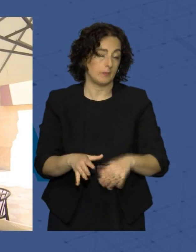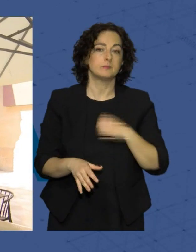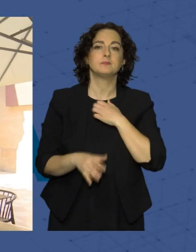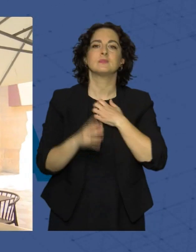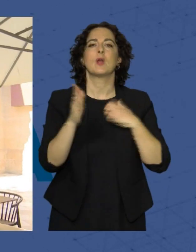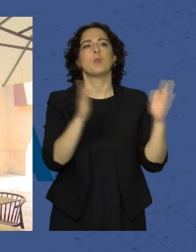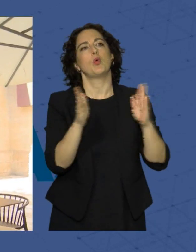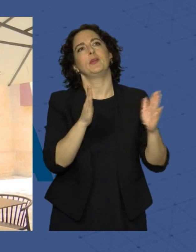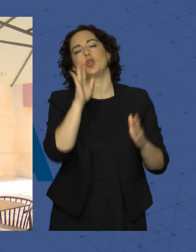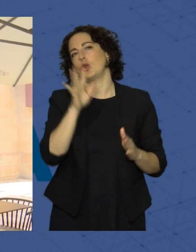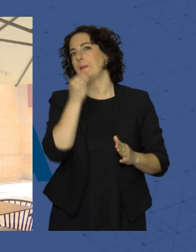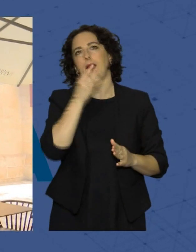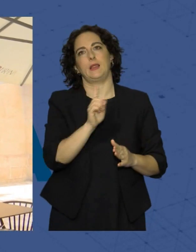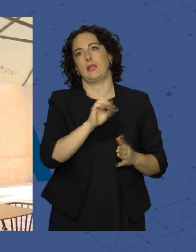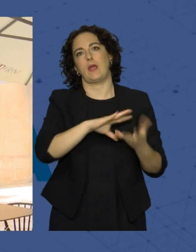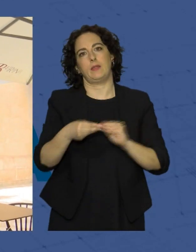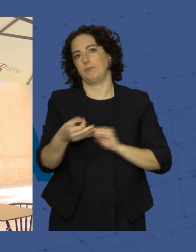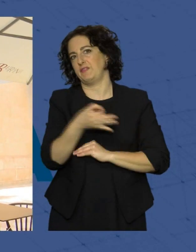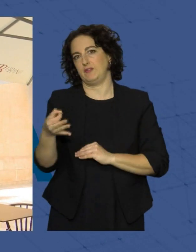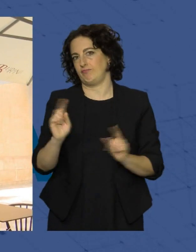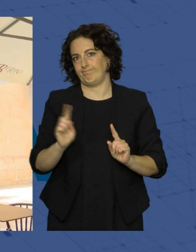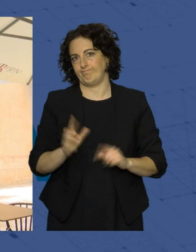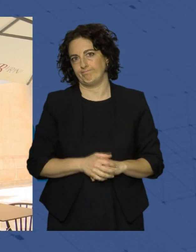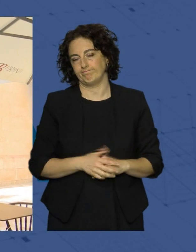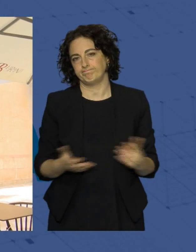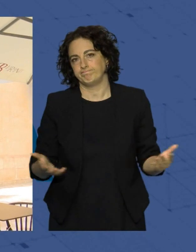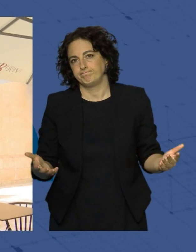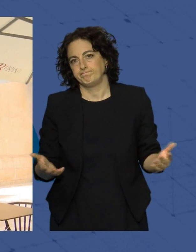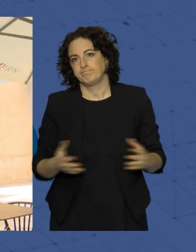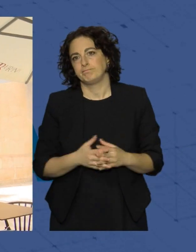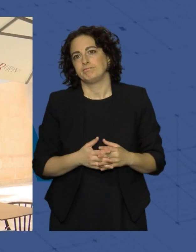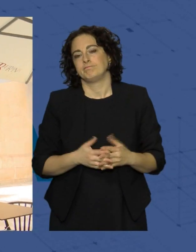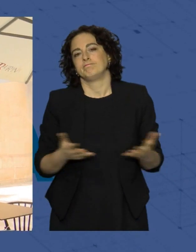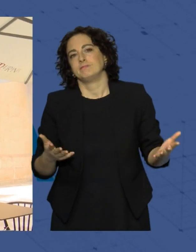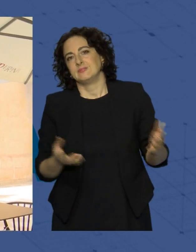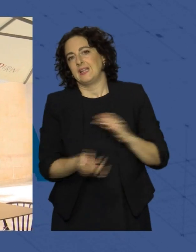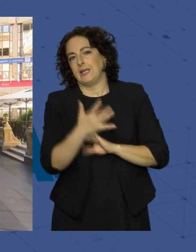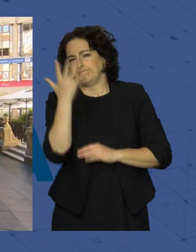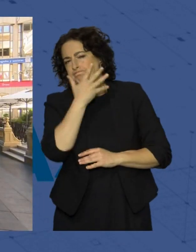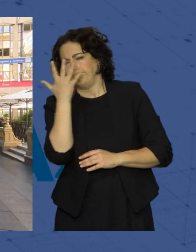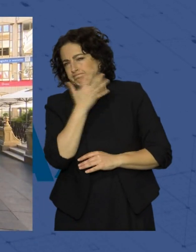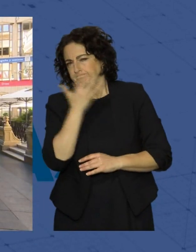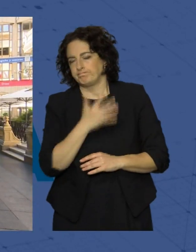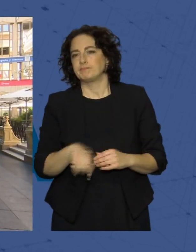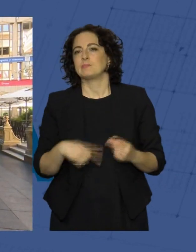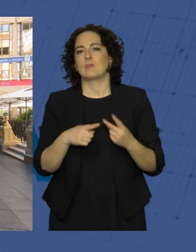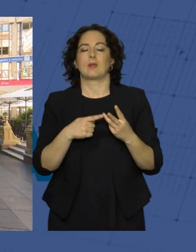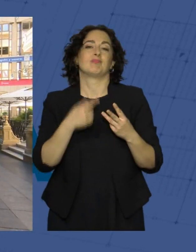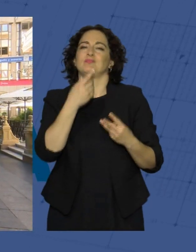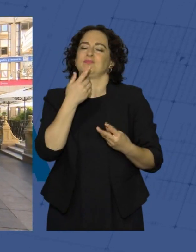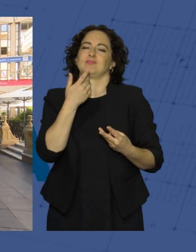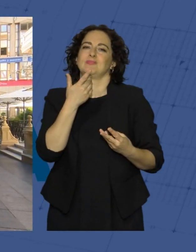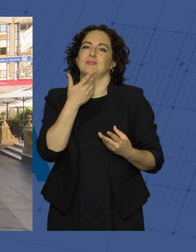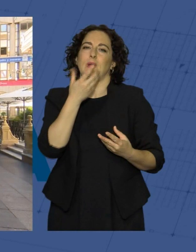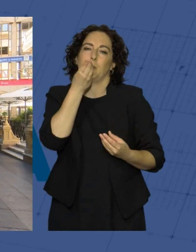no me parece más apropiado y pesata suspicacia. Algo poco agradable para los